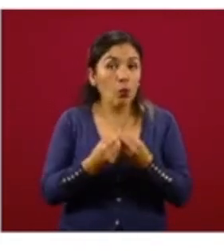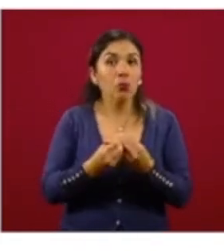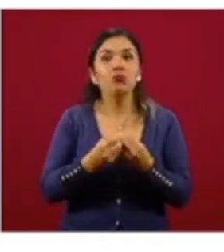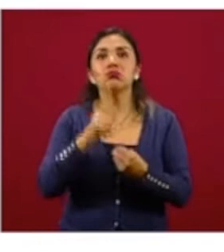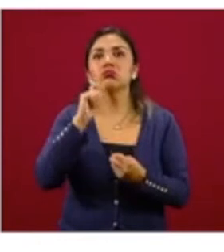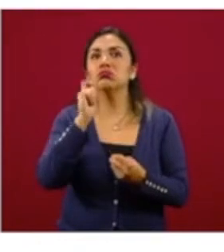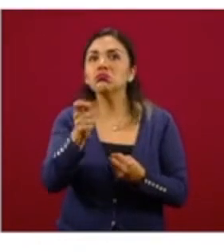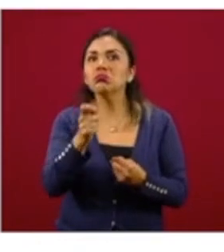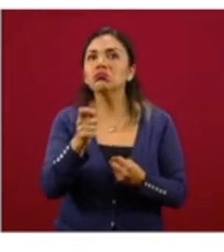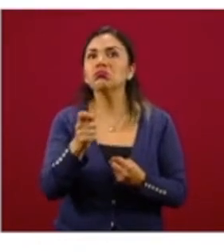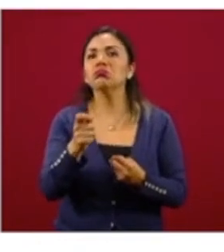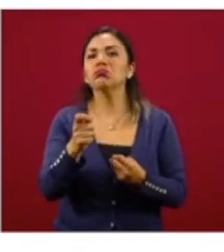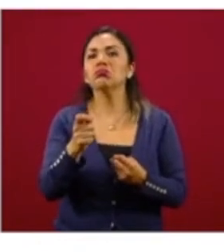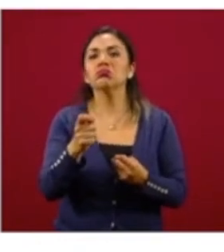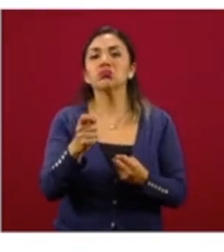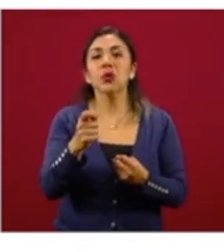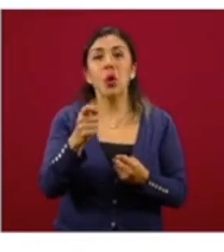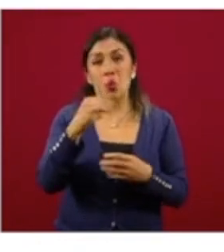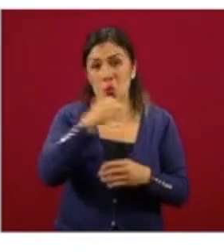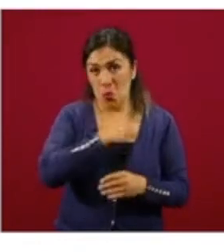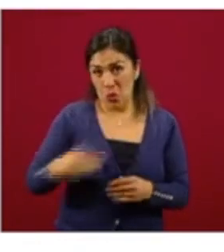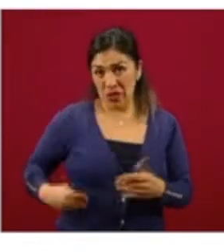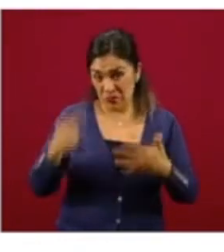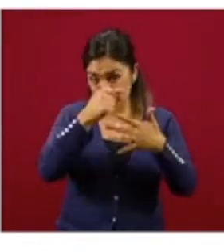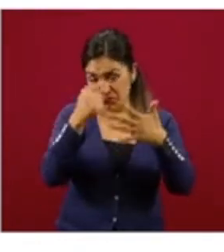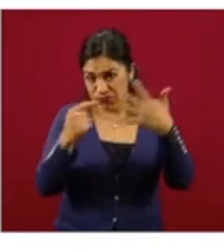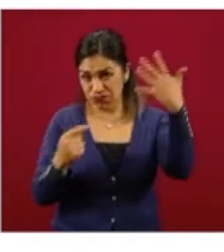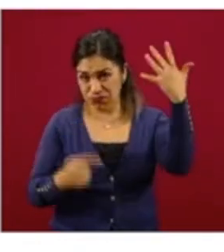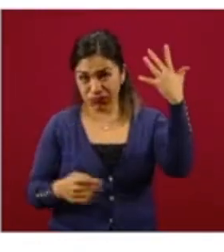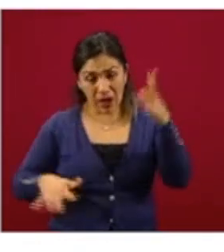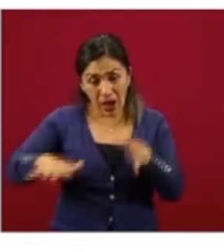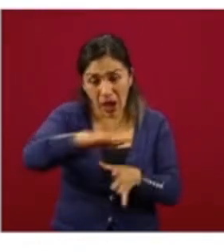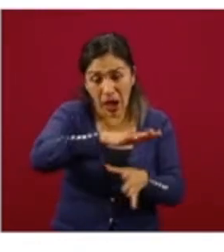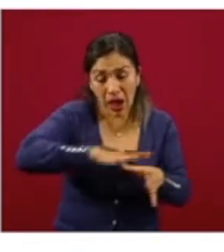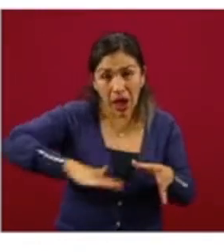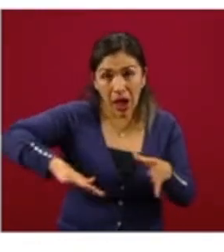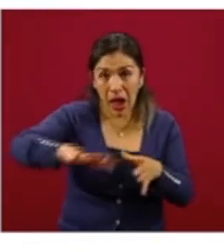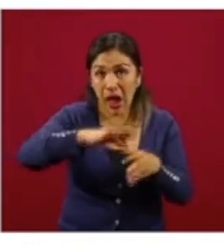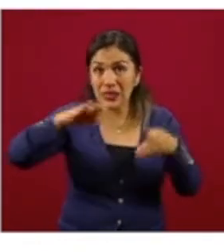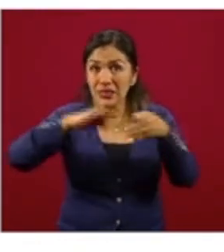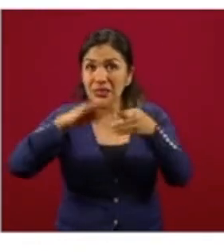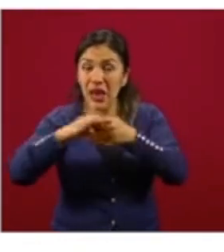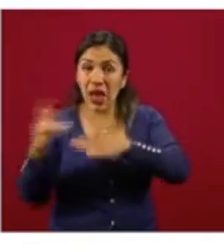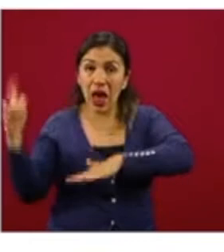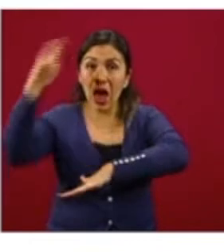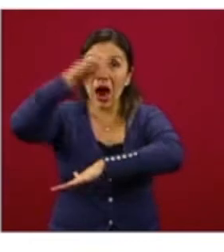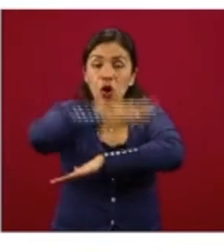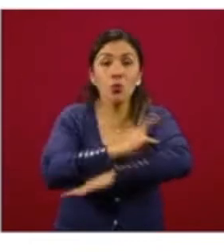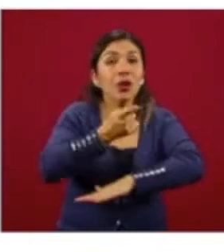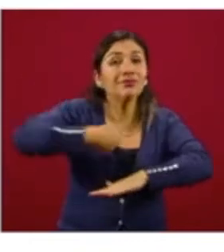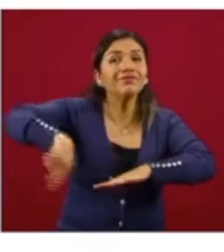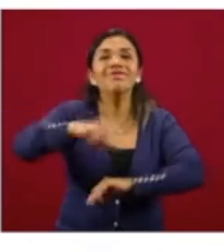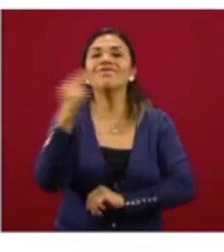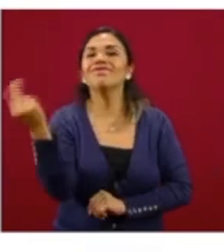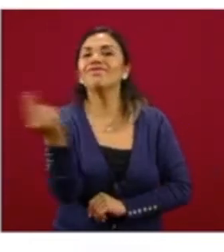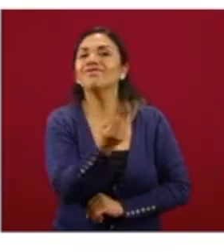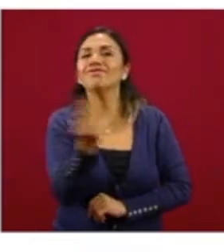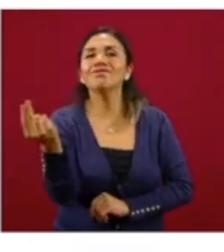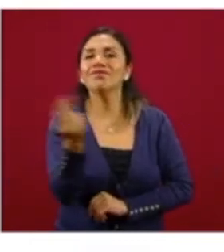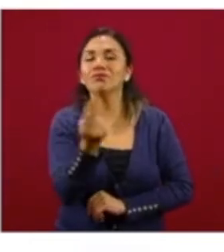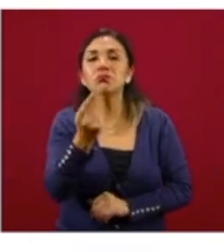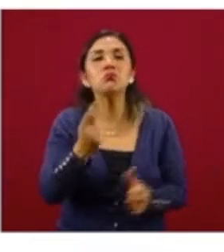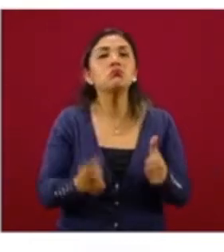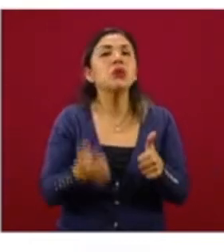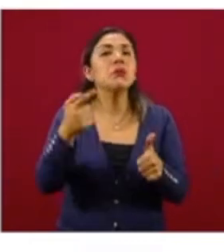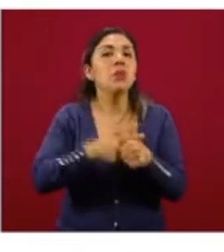estos municipios del entorno que requieren que sean los